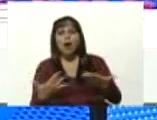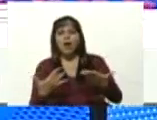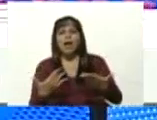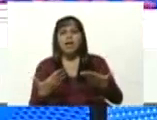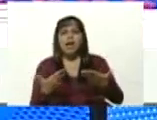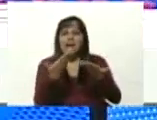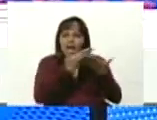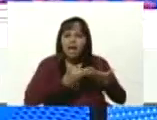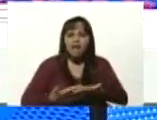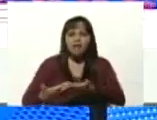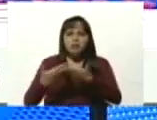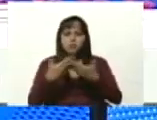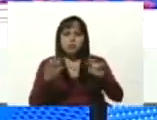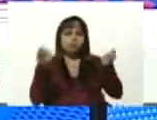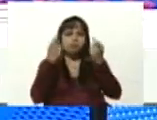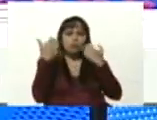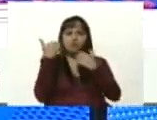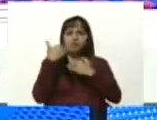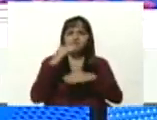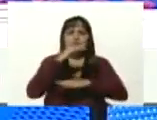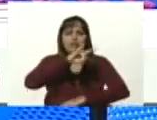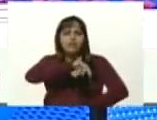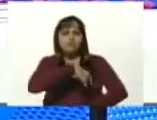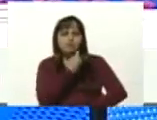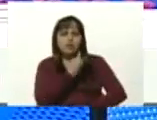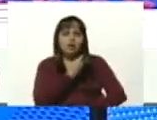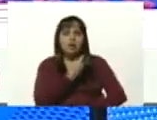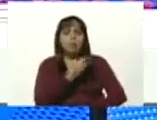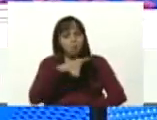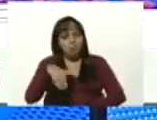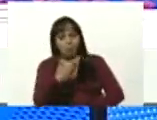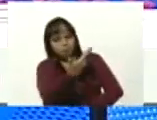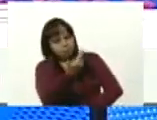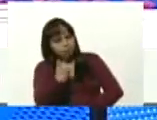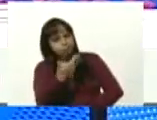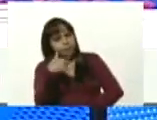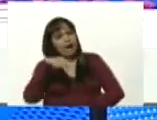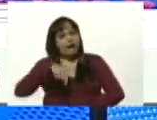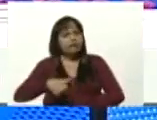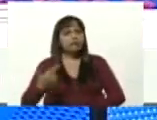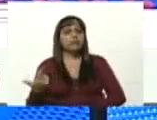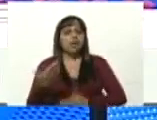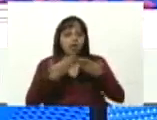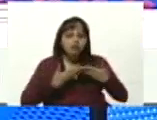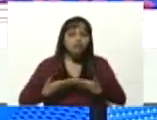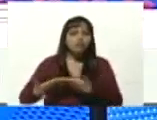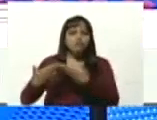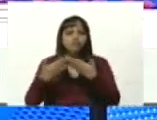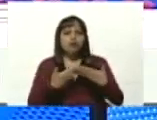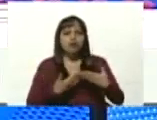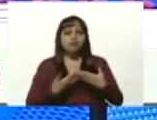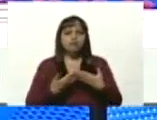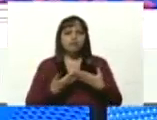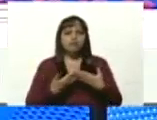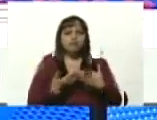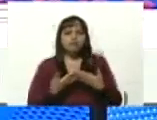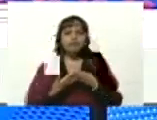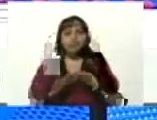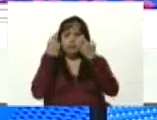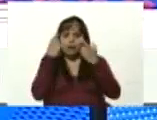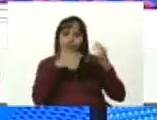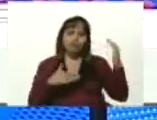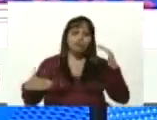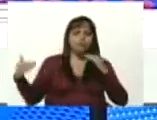la formación a nivel universitario para que ustedes vengan, vengan acá a estudiar, a prepararse, a